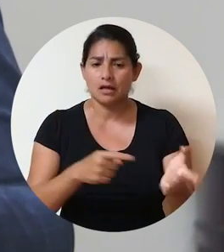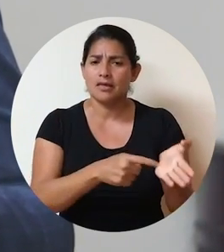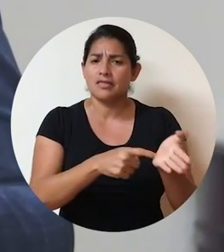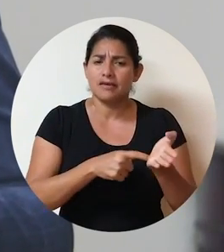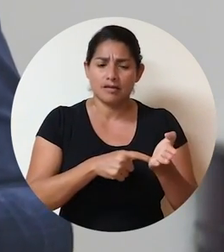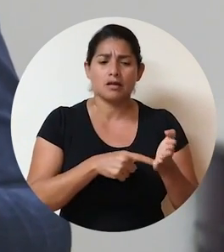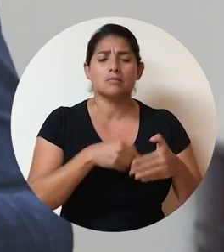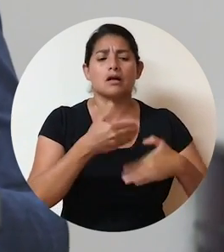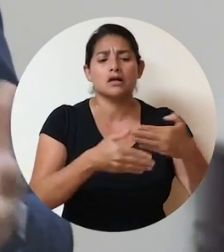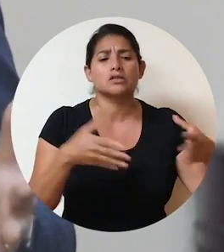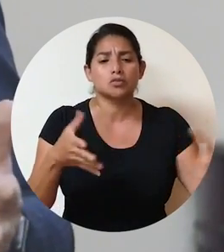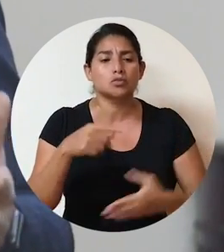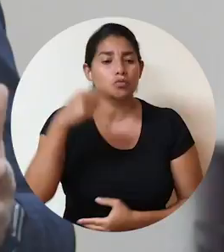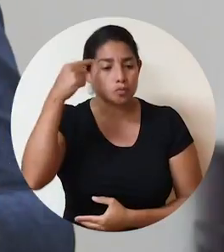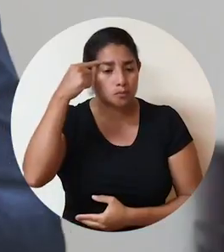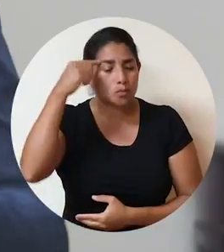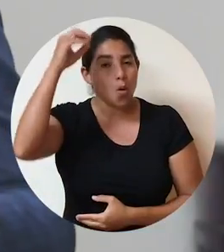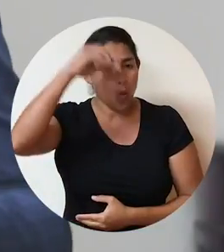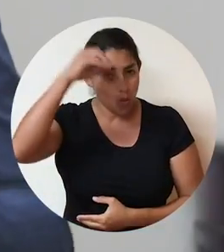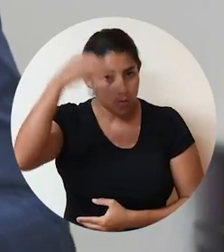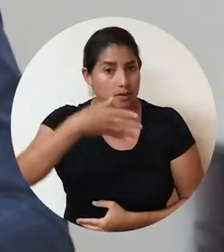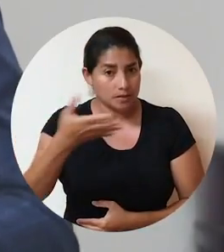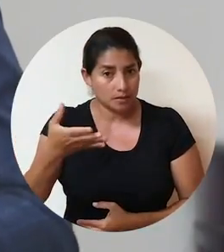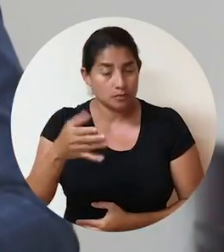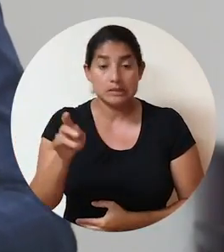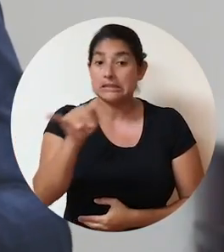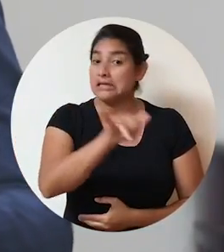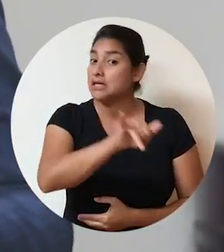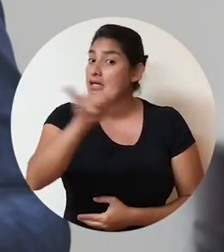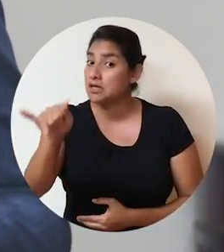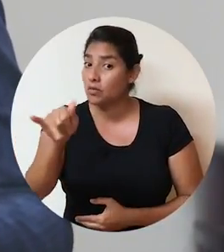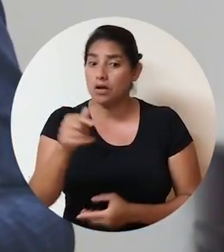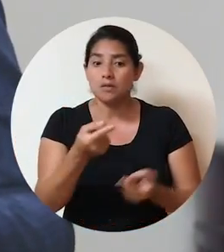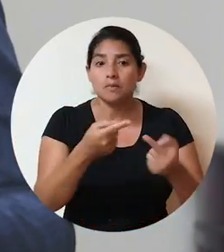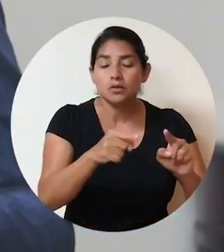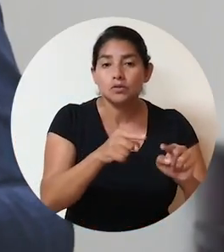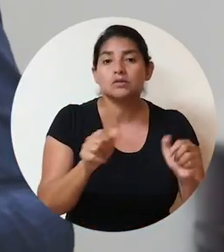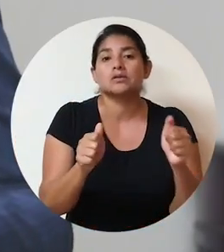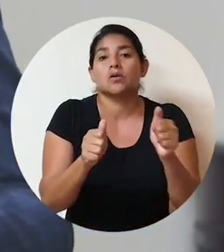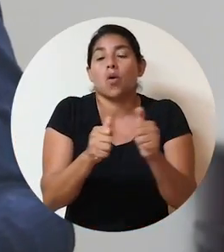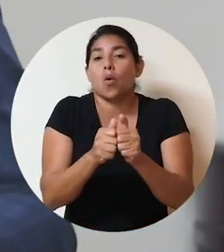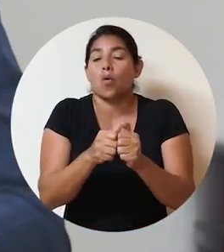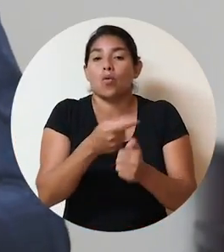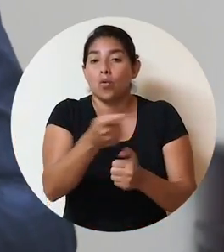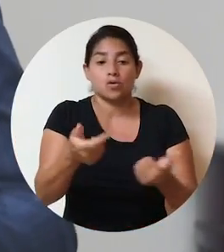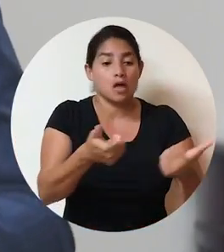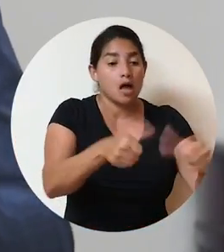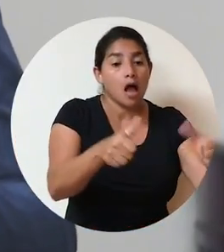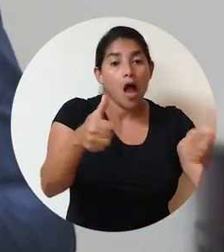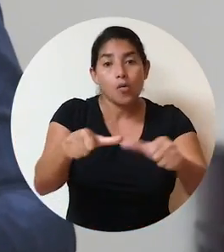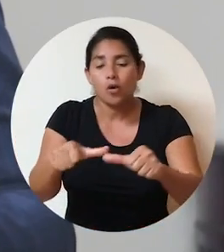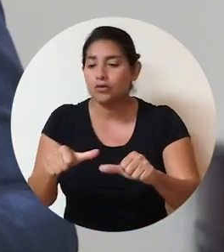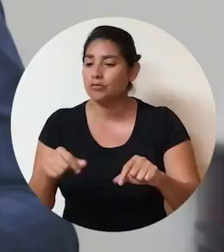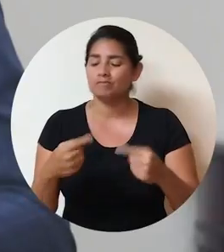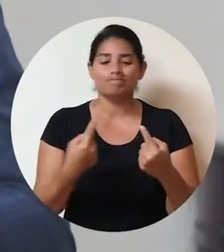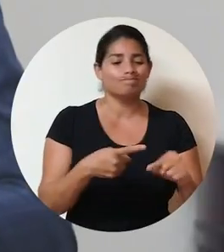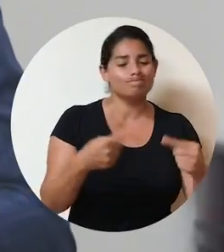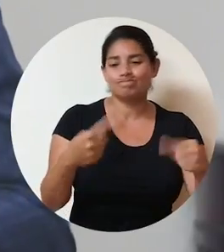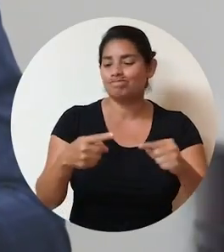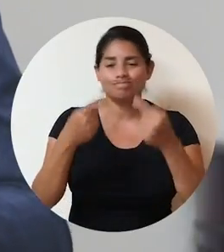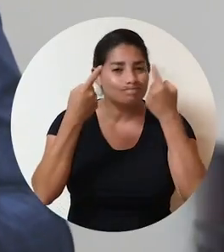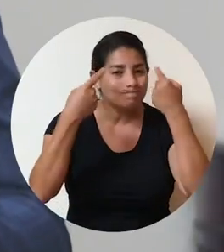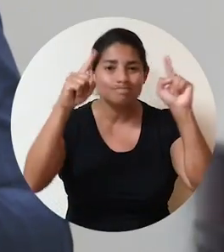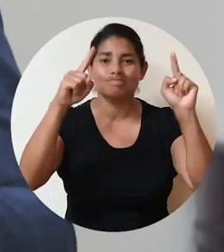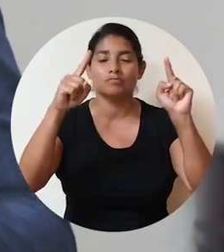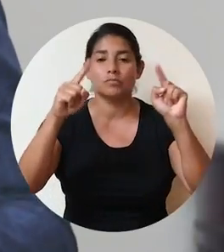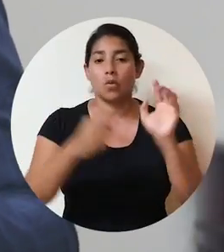el deber para proceder según sus criterios. Lo mismo ocurrirá si con los acuerdos no se